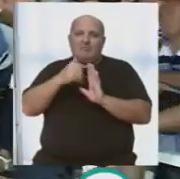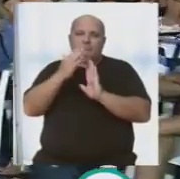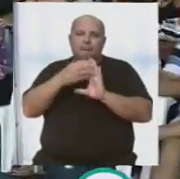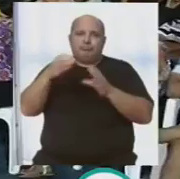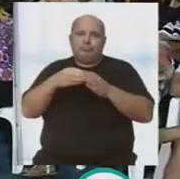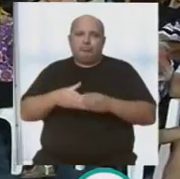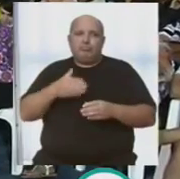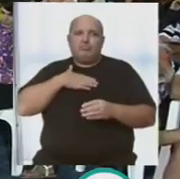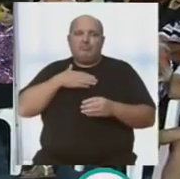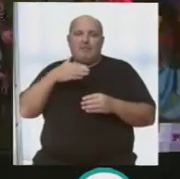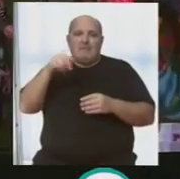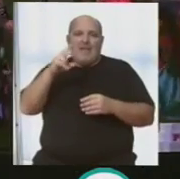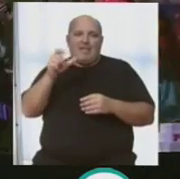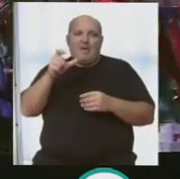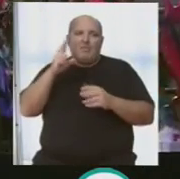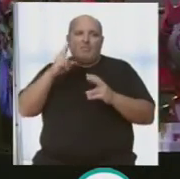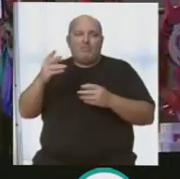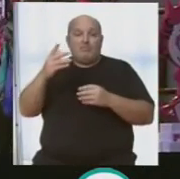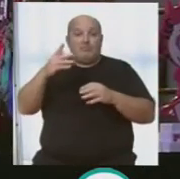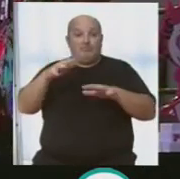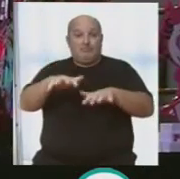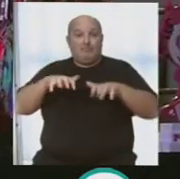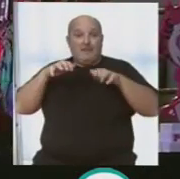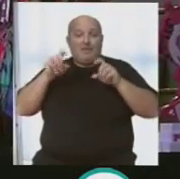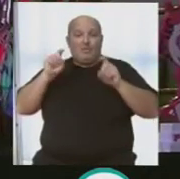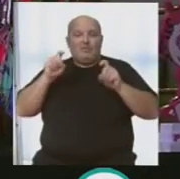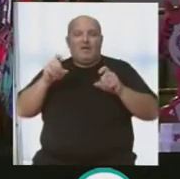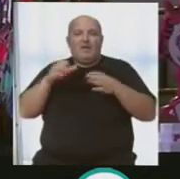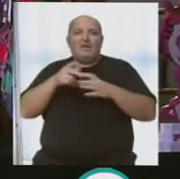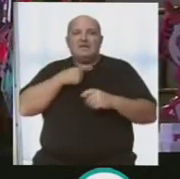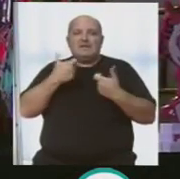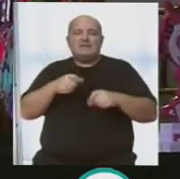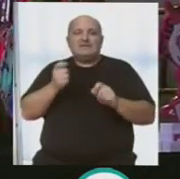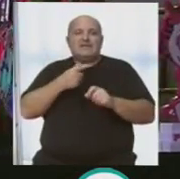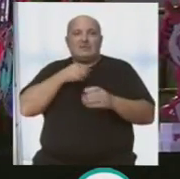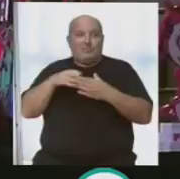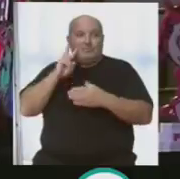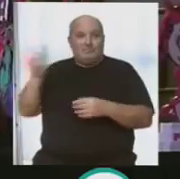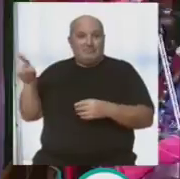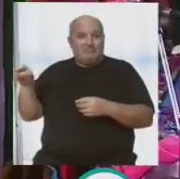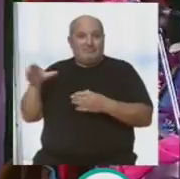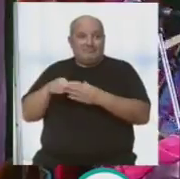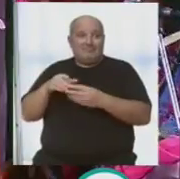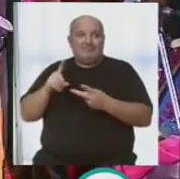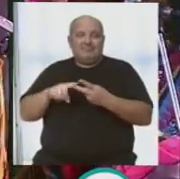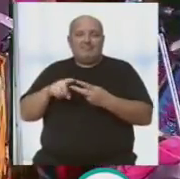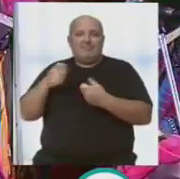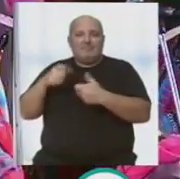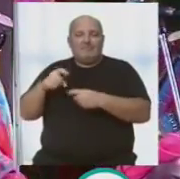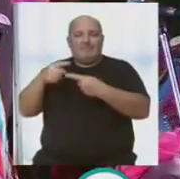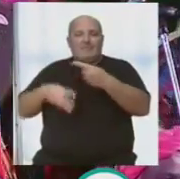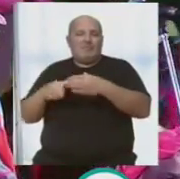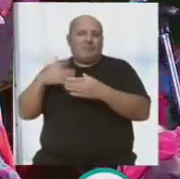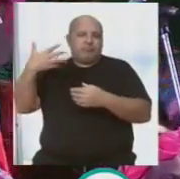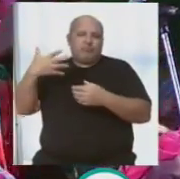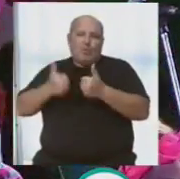presentado por Enrique Miranda y que reunió en el patio de este centro educativo a las chirigotas, grupo de WhatsApp, los quitapupas, Cádiz de mi arma